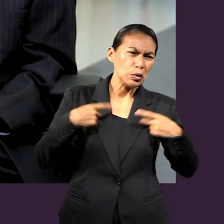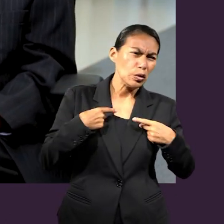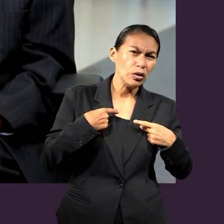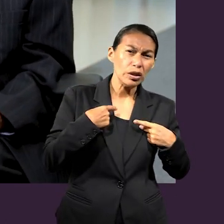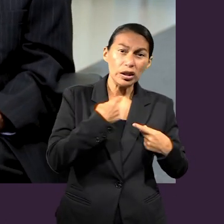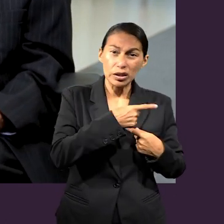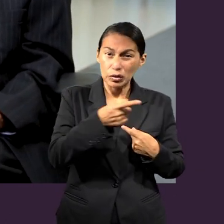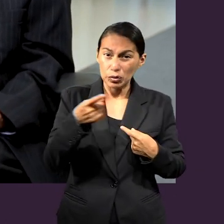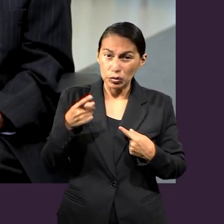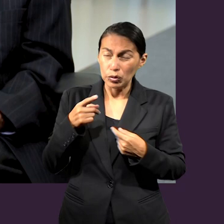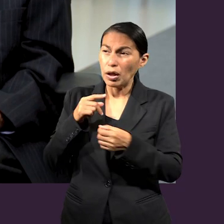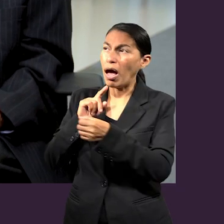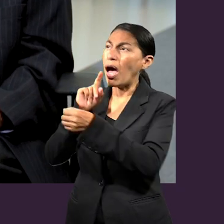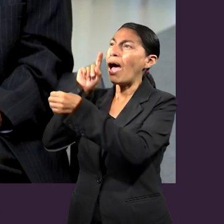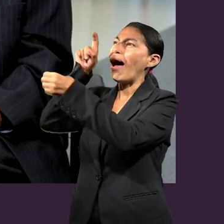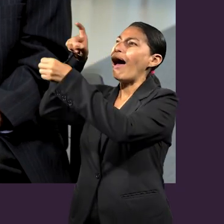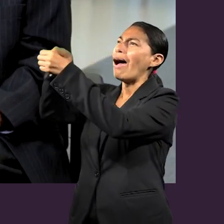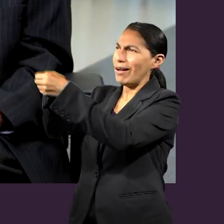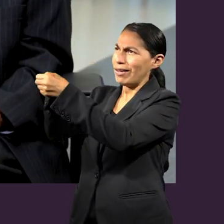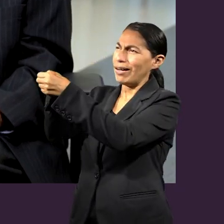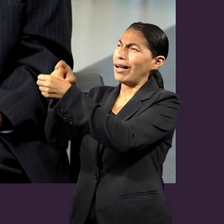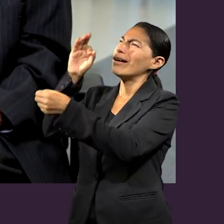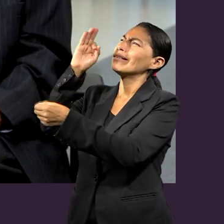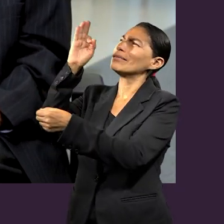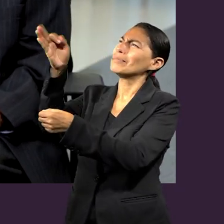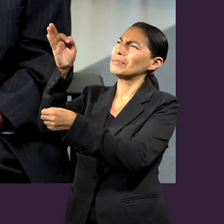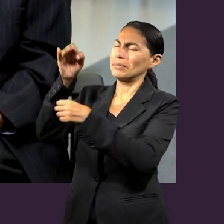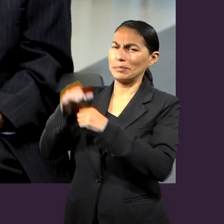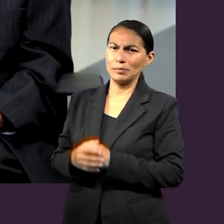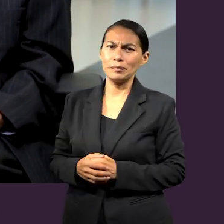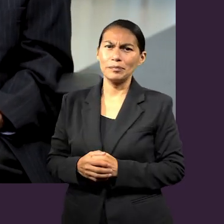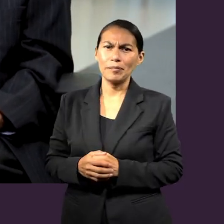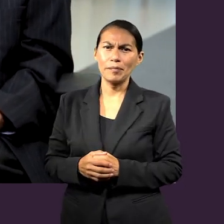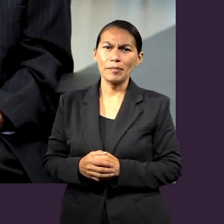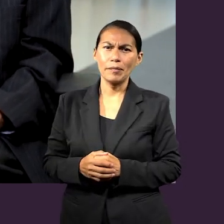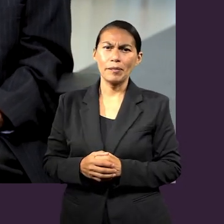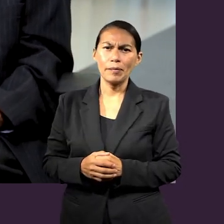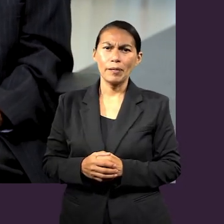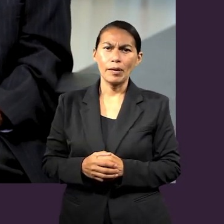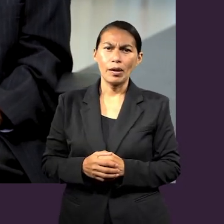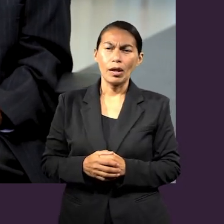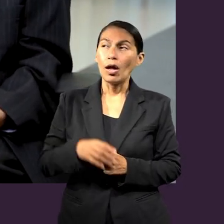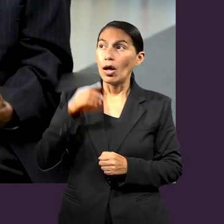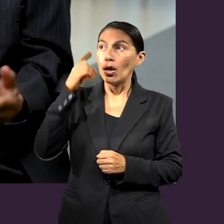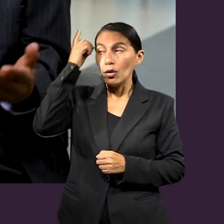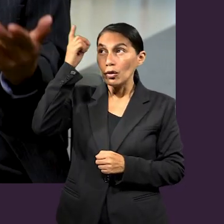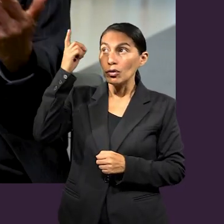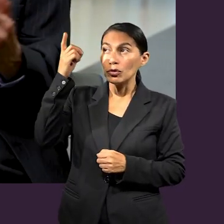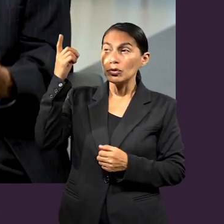todavía por aquellos que hemos sido injertados, que hemos sido